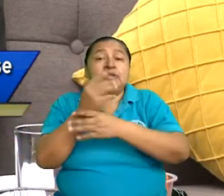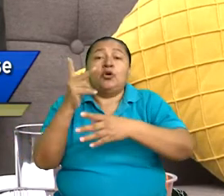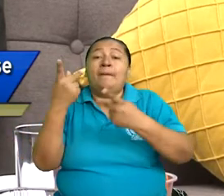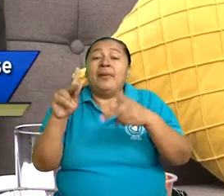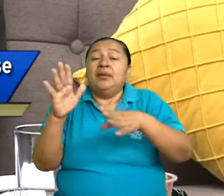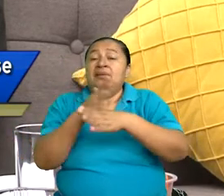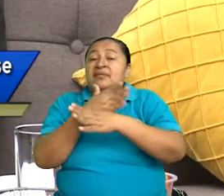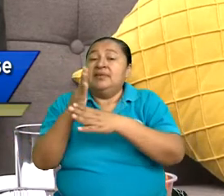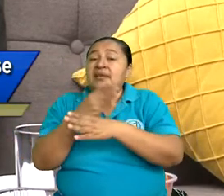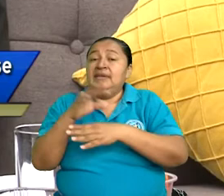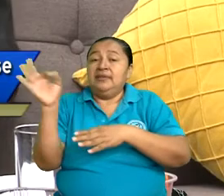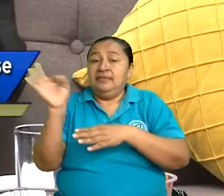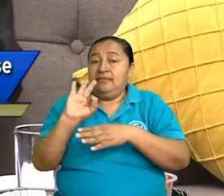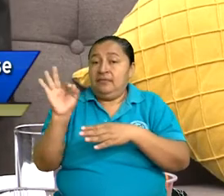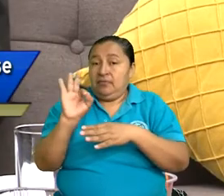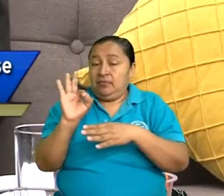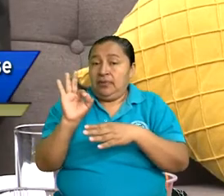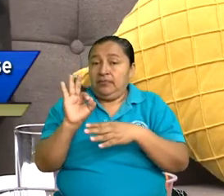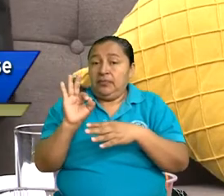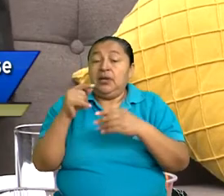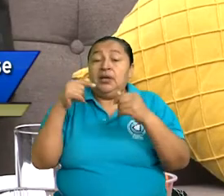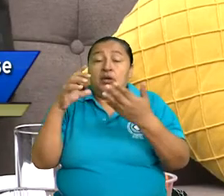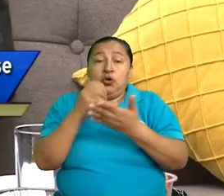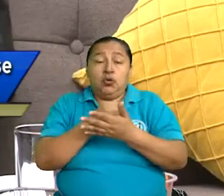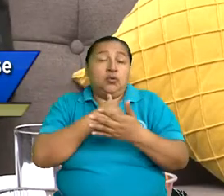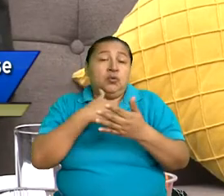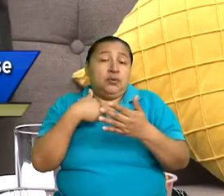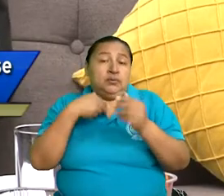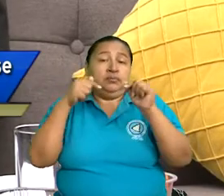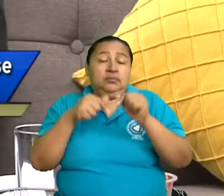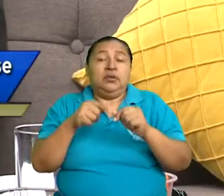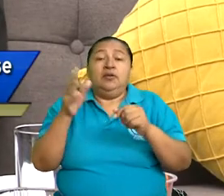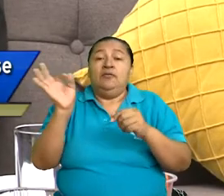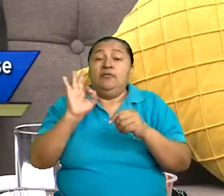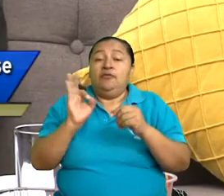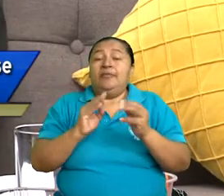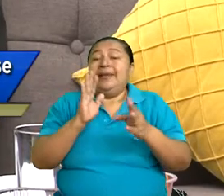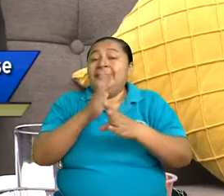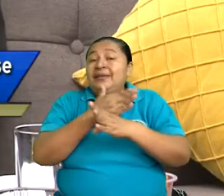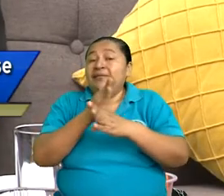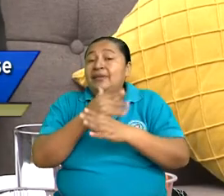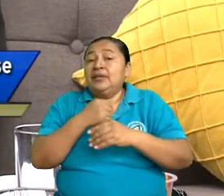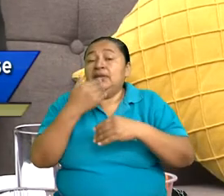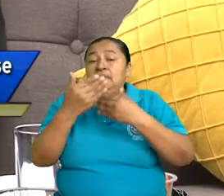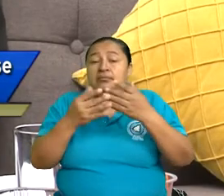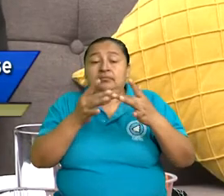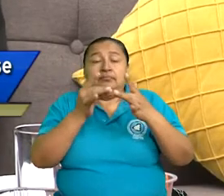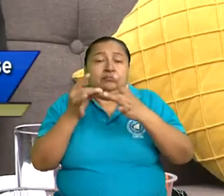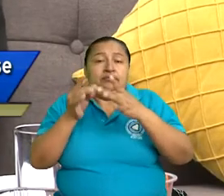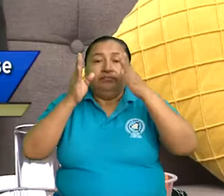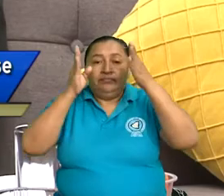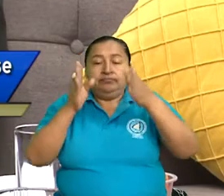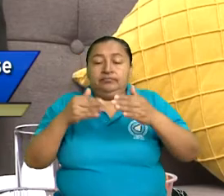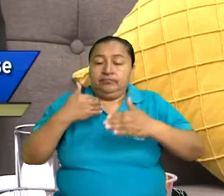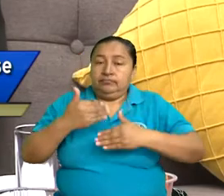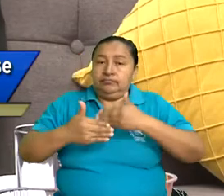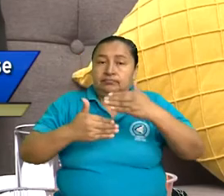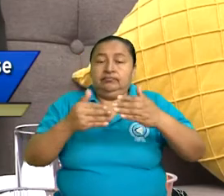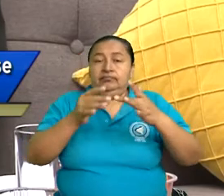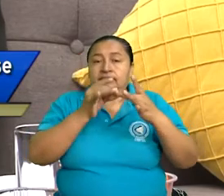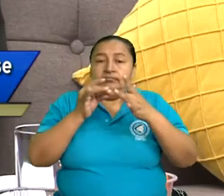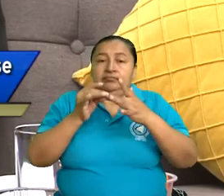han infringido una norma jurídica, lo que el código hace es establecer mecanismos especializados, procedimientos